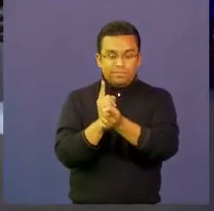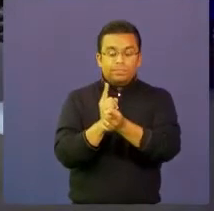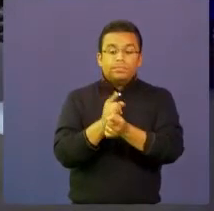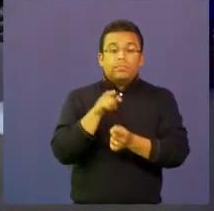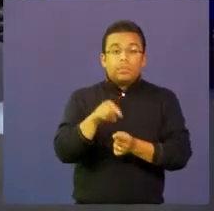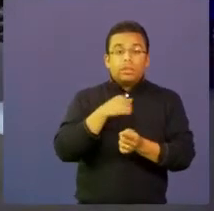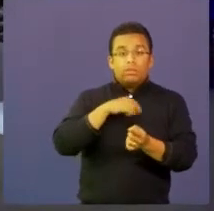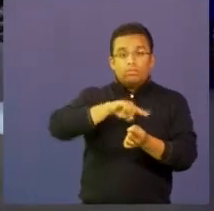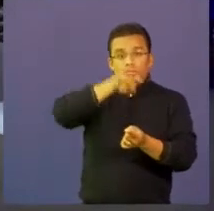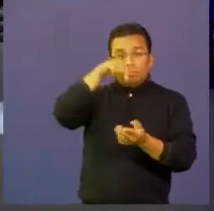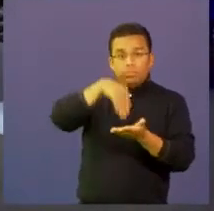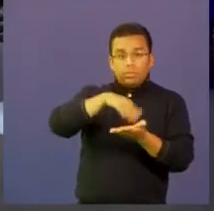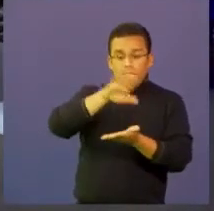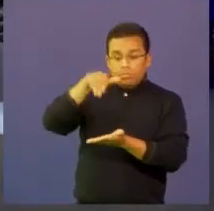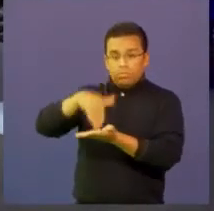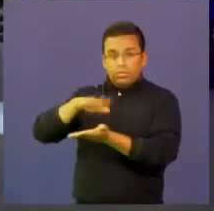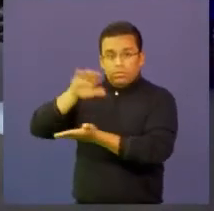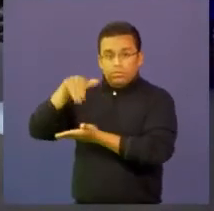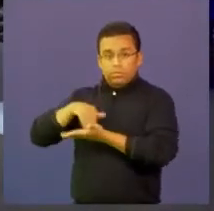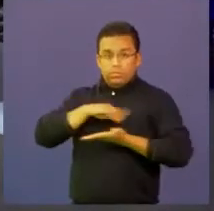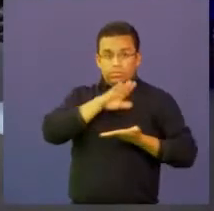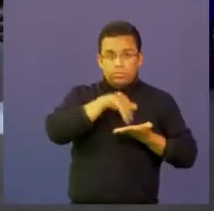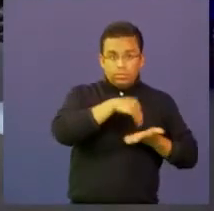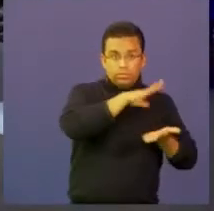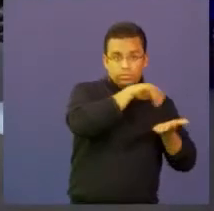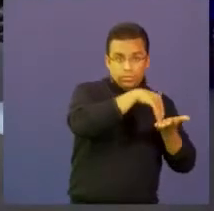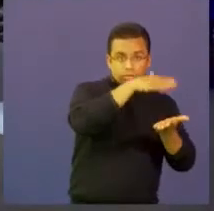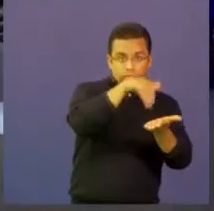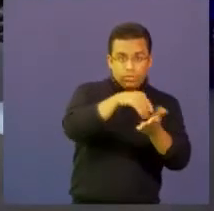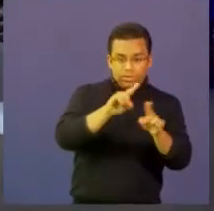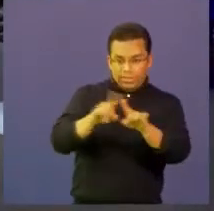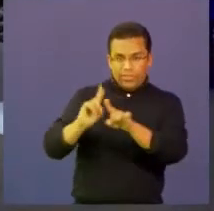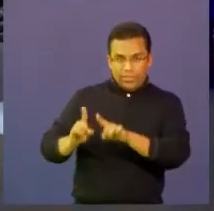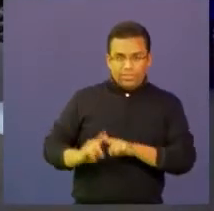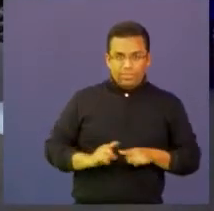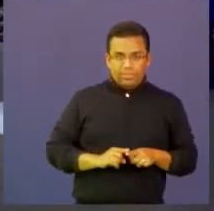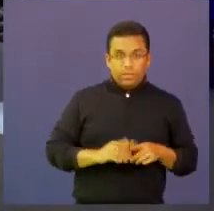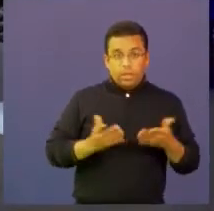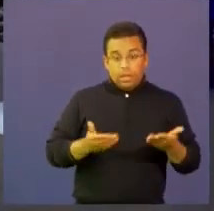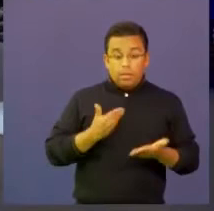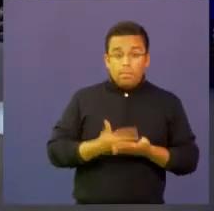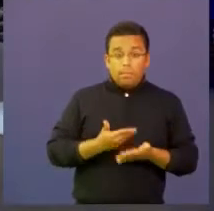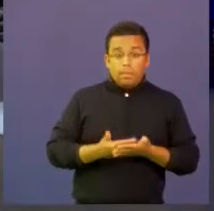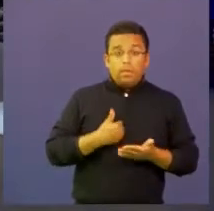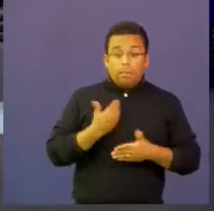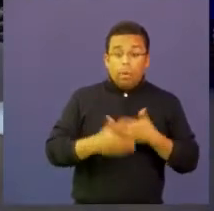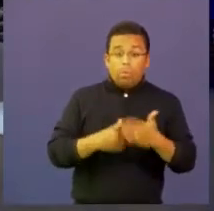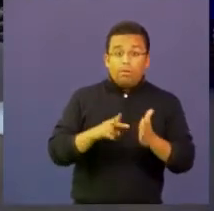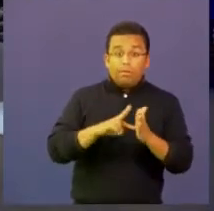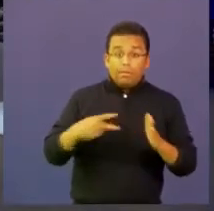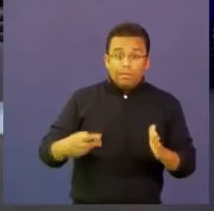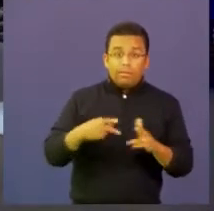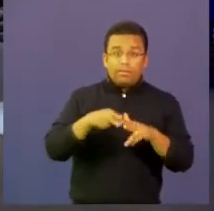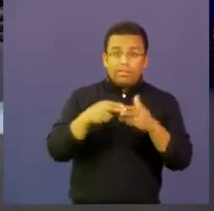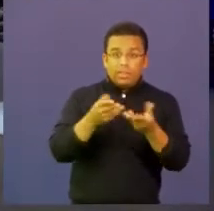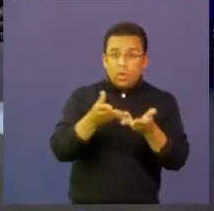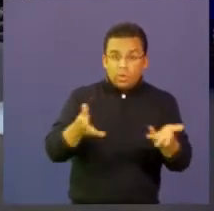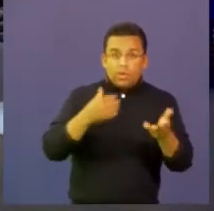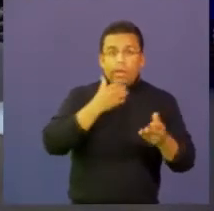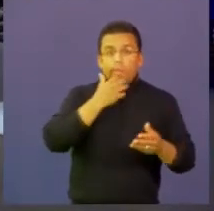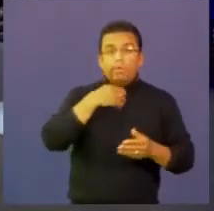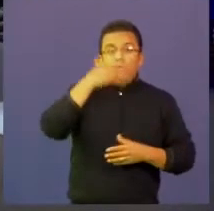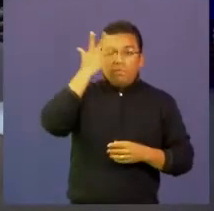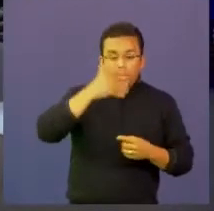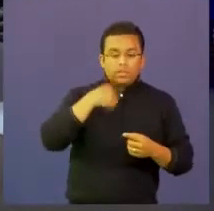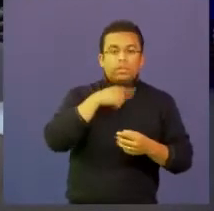unos ejes diferentes y unos públicos diferentes y vemos en las herramientas tecnológicas y utilizar las redes sociales como una